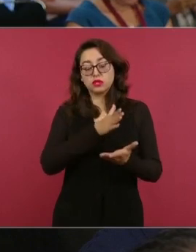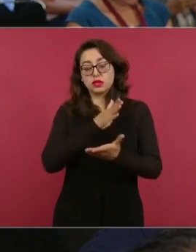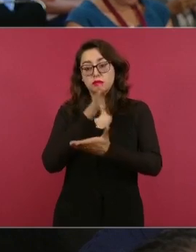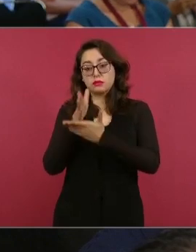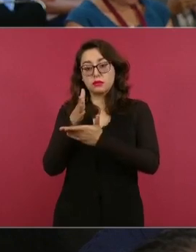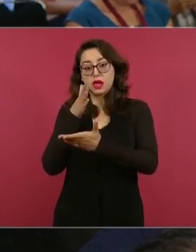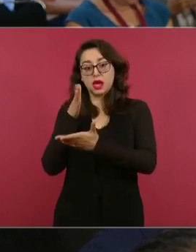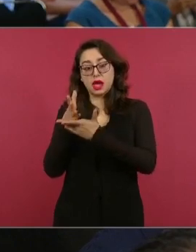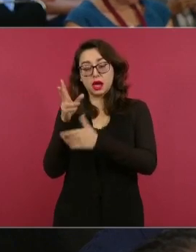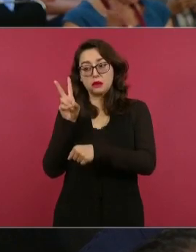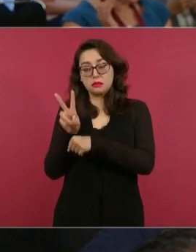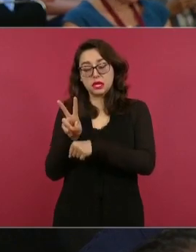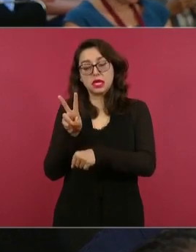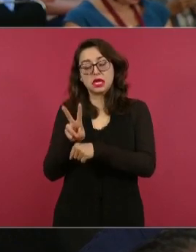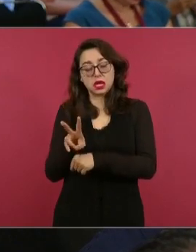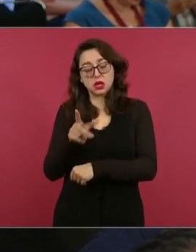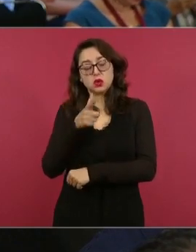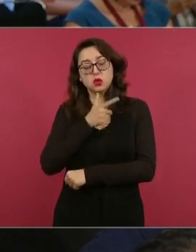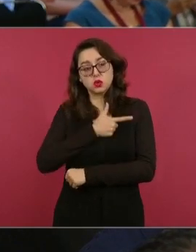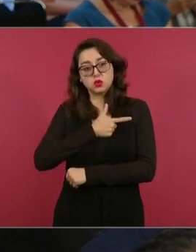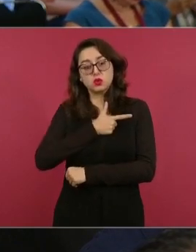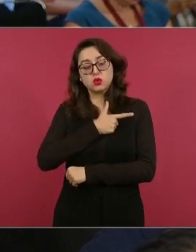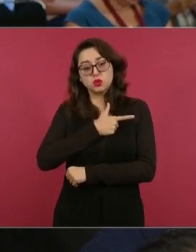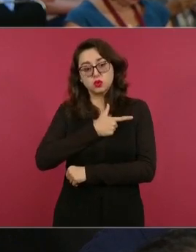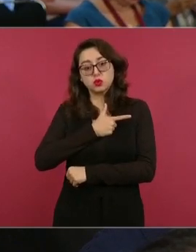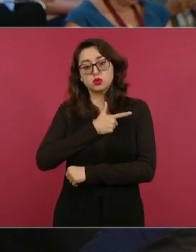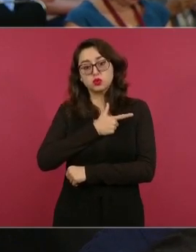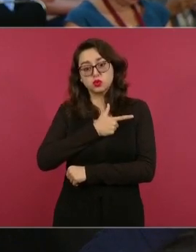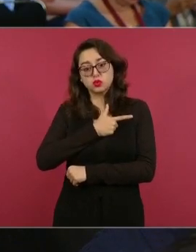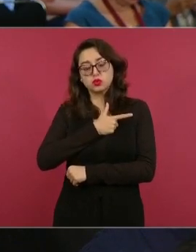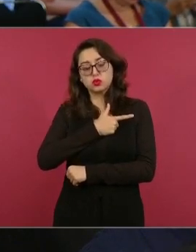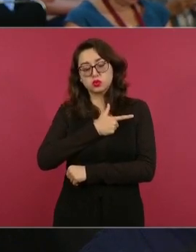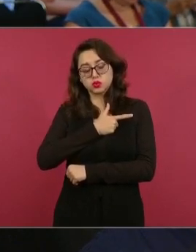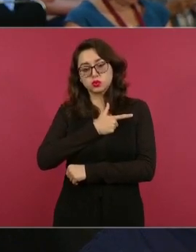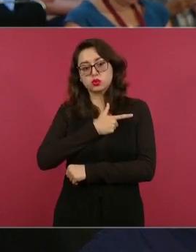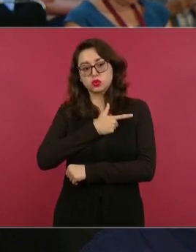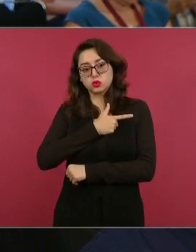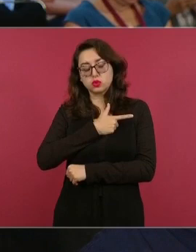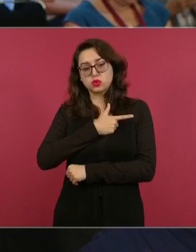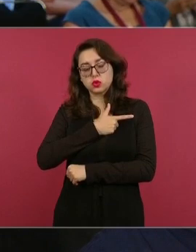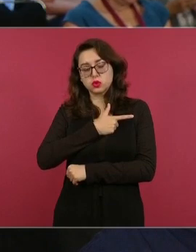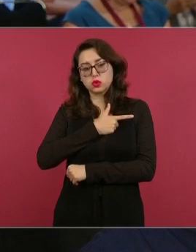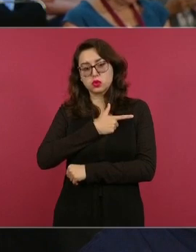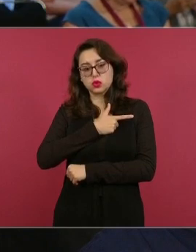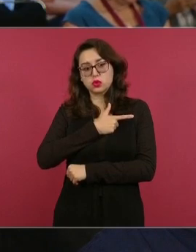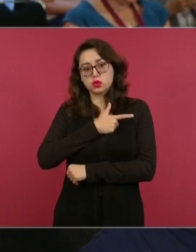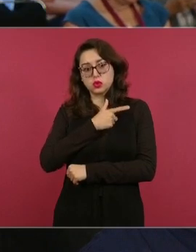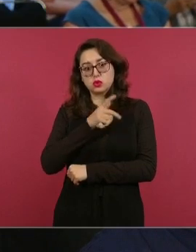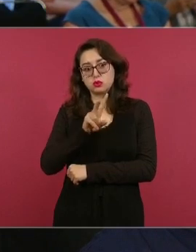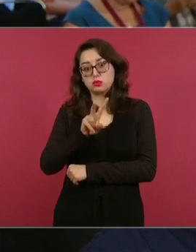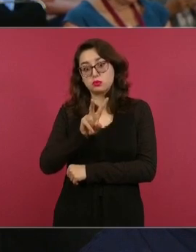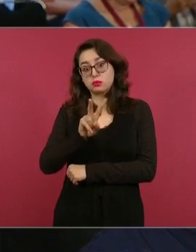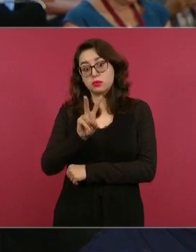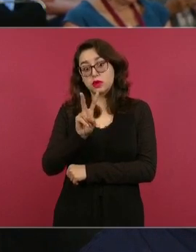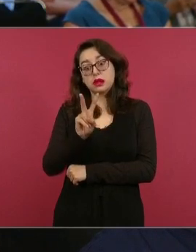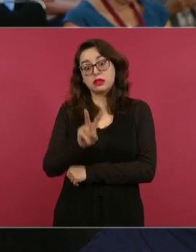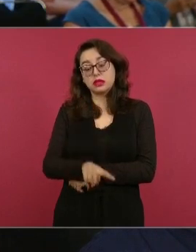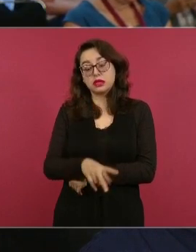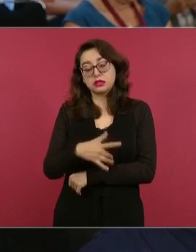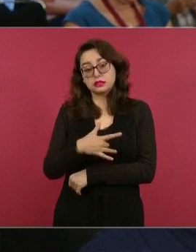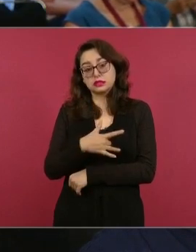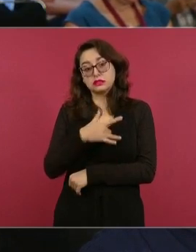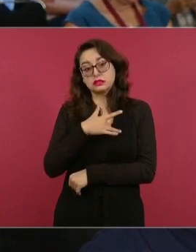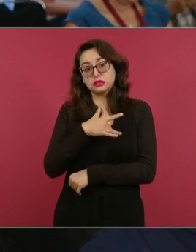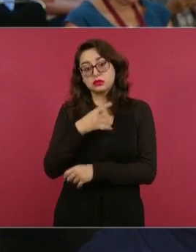a supervisar la construcción de esa gran obra y la cual la verdad lo agradezco